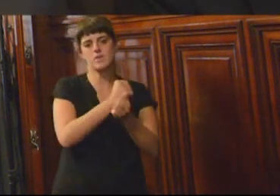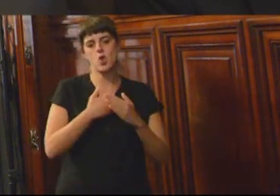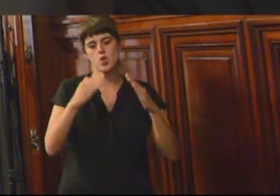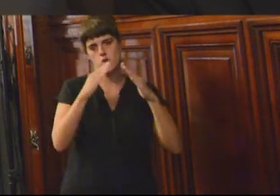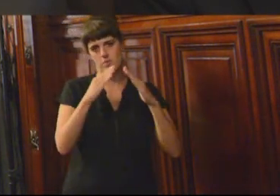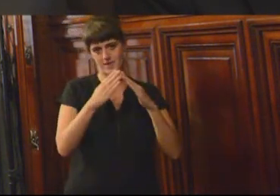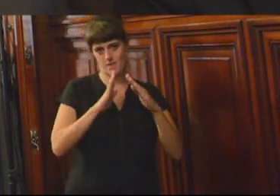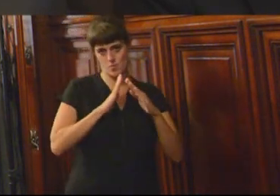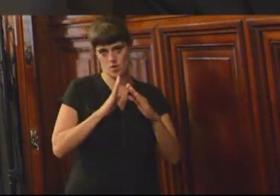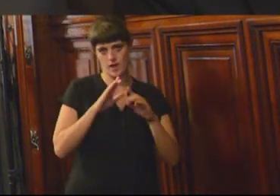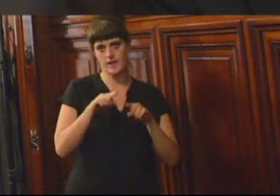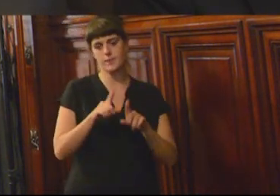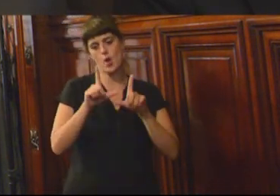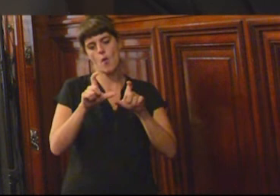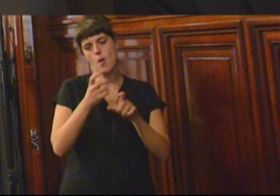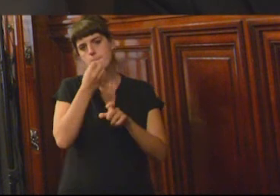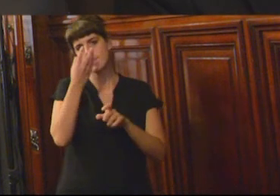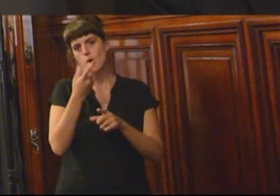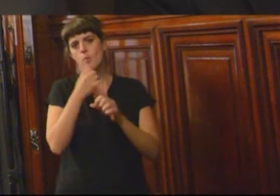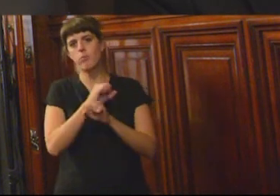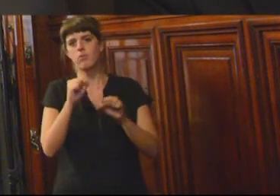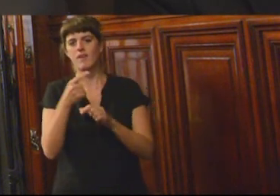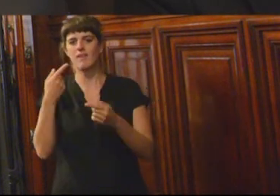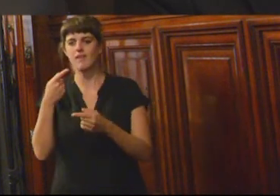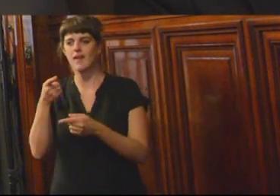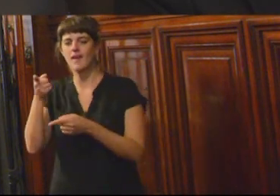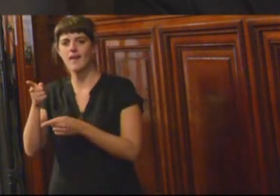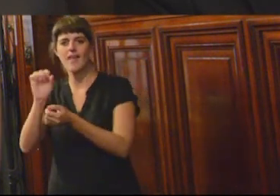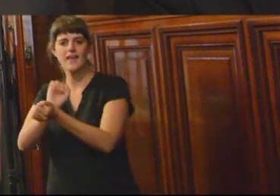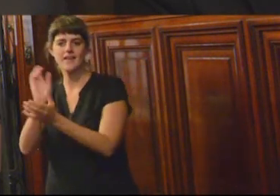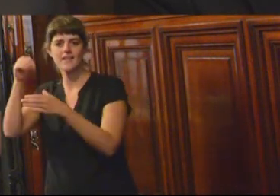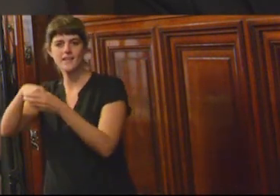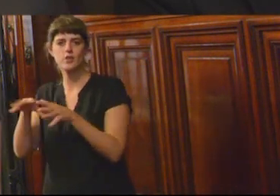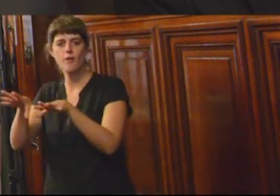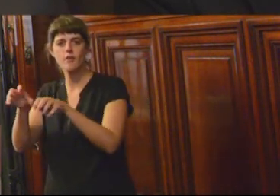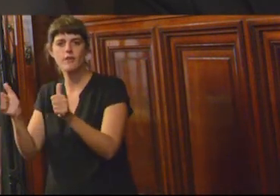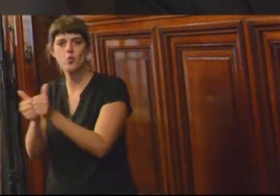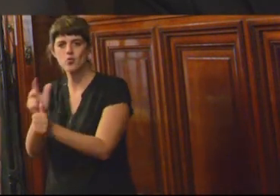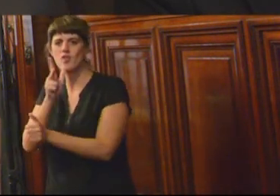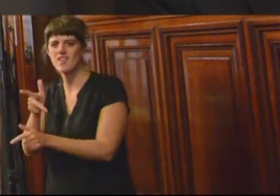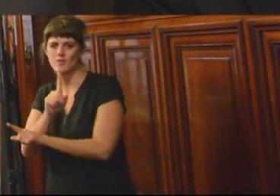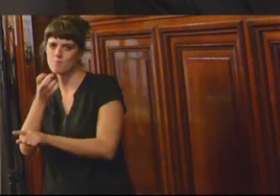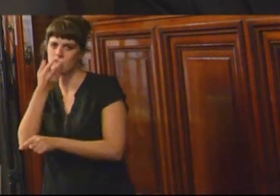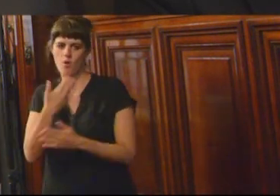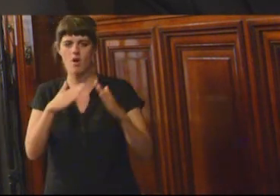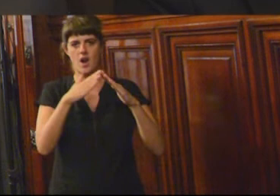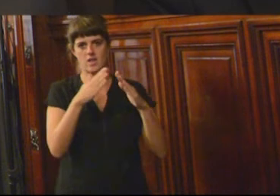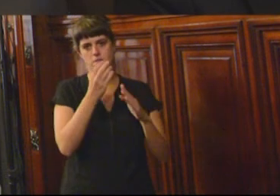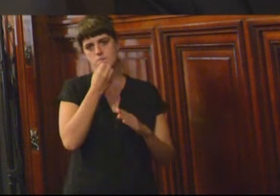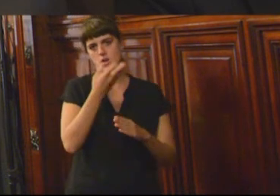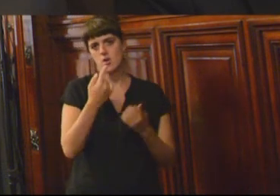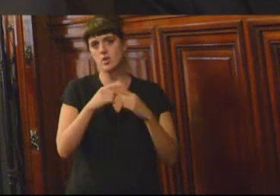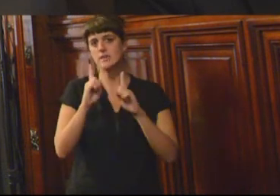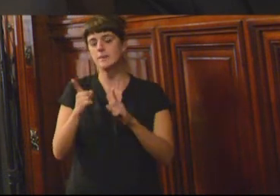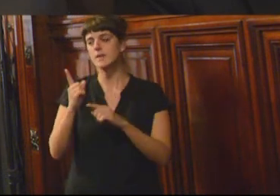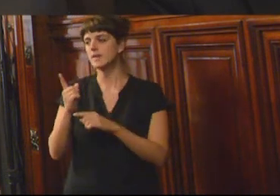prisiones que conviven con los hijos dentro de las prisiones. Y también hay una buena experiencia que, bueno, justamente Soledad Villar de Paraguay no